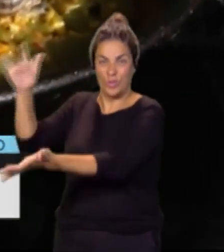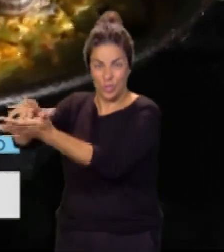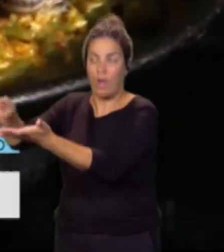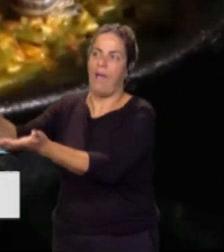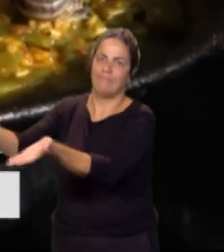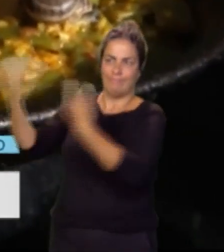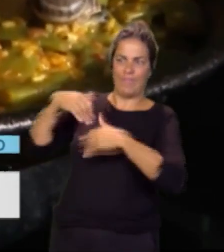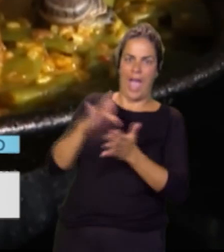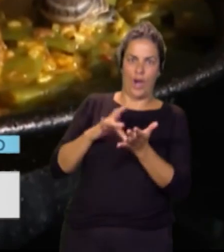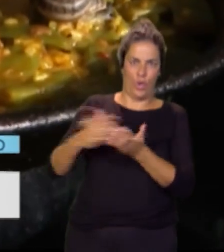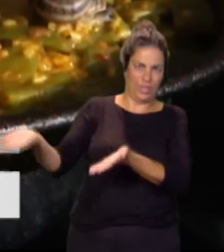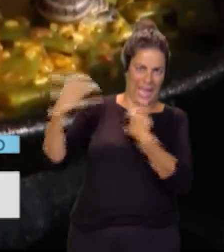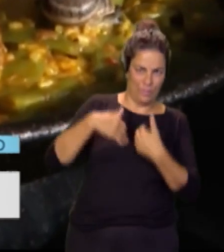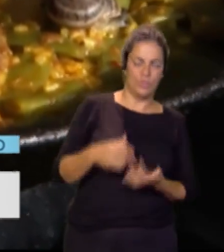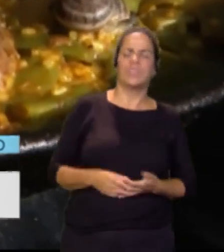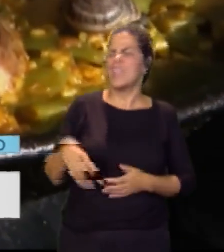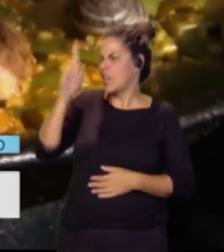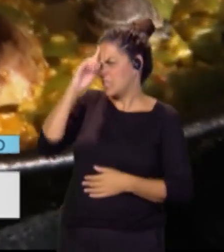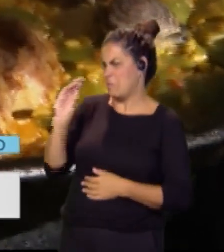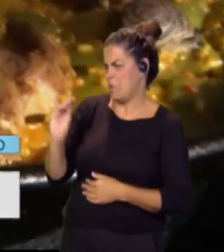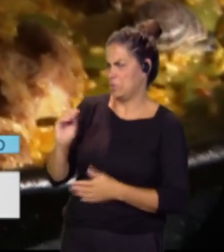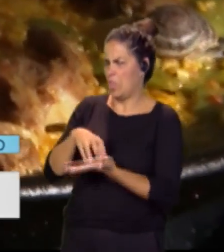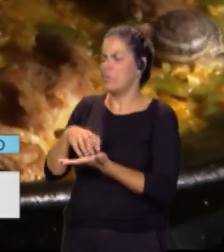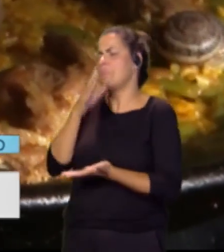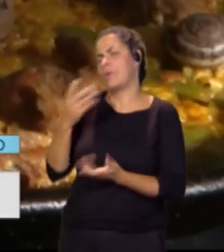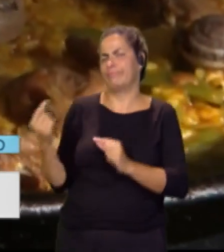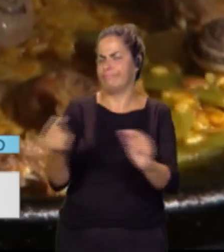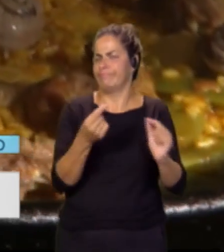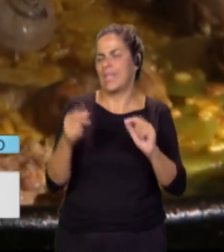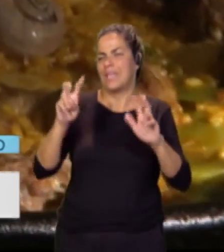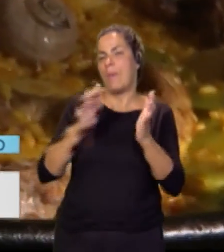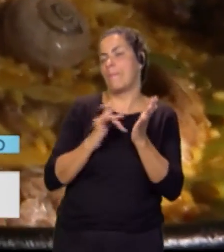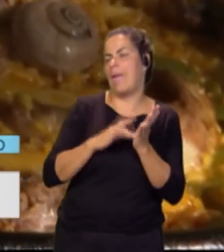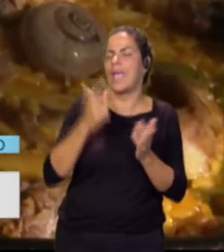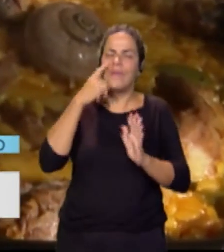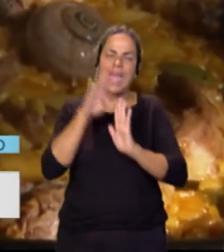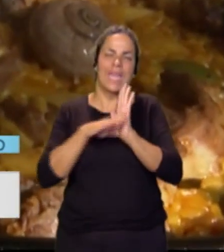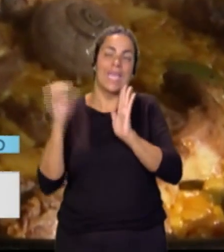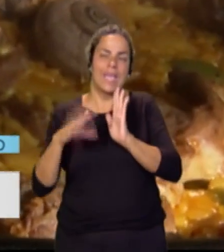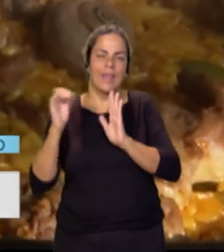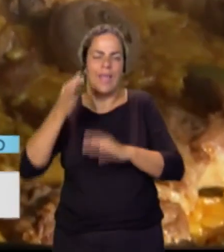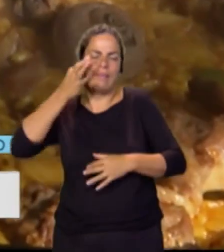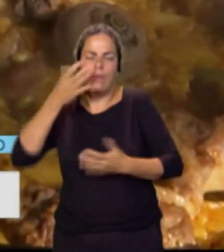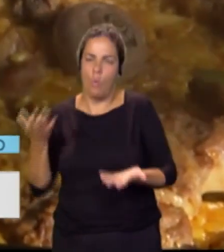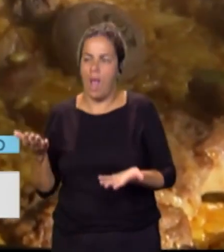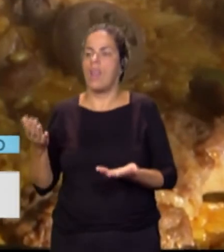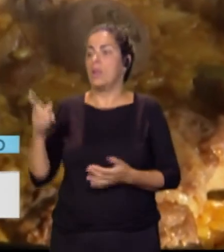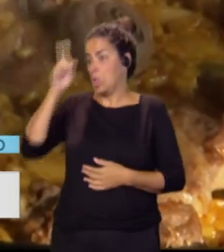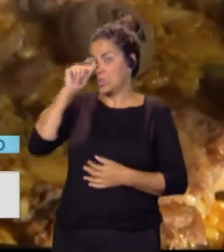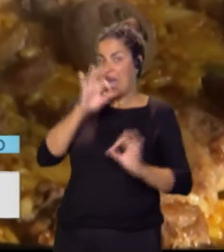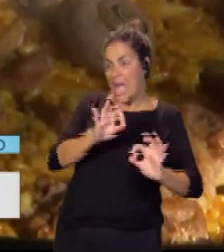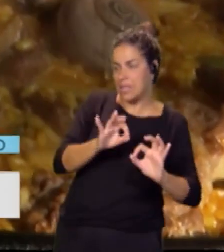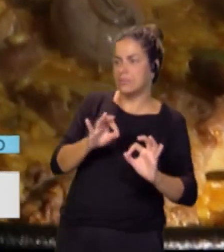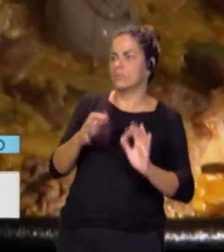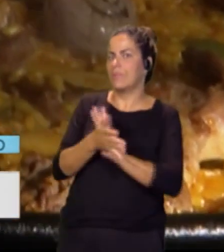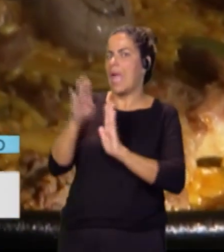Y no sé si podrías resolverme la duda, porque hay mucho debate en cuanto a lo que es la paella, que cuáles son los ingredientes que debe tener una paella, no sé si son estas, debemos